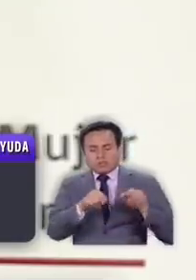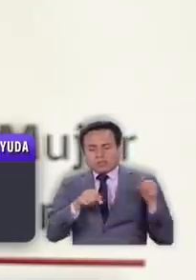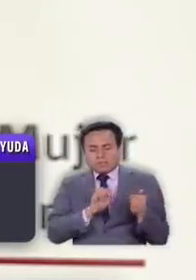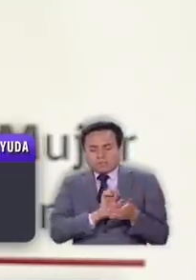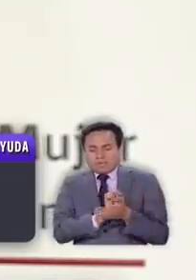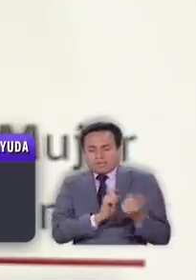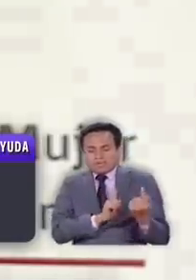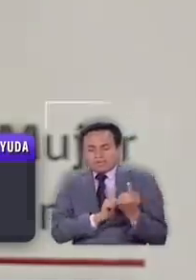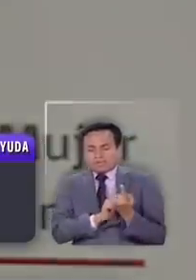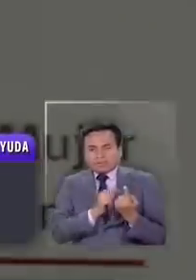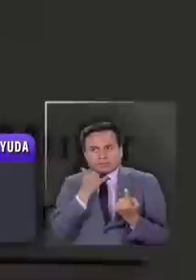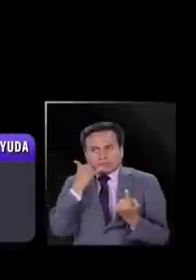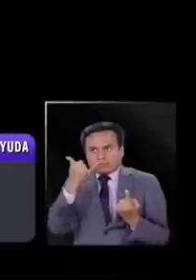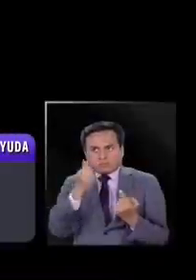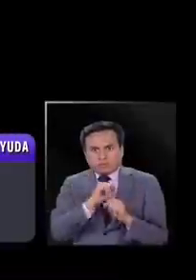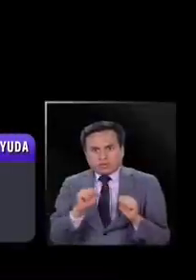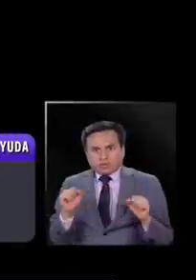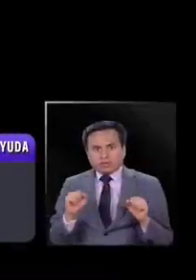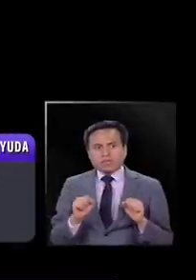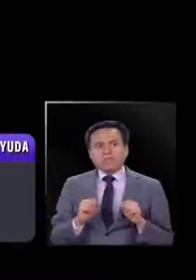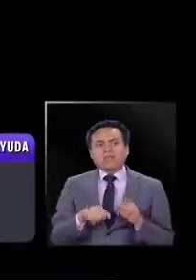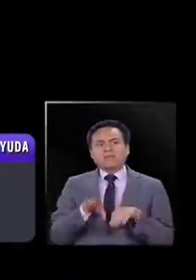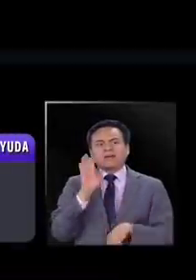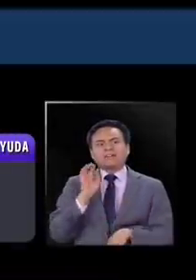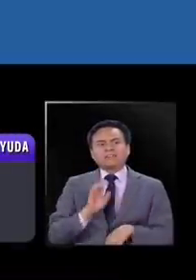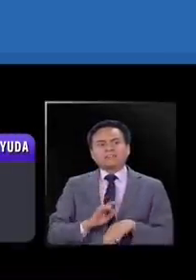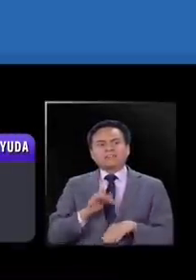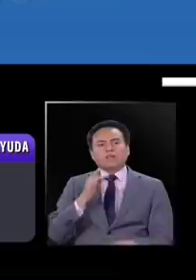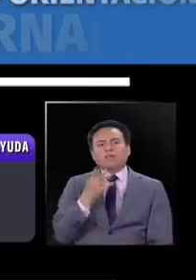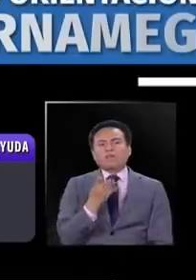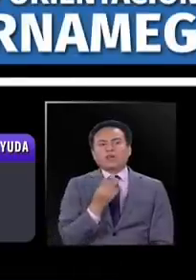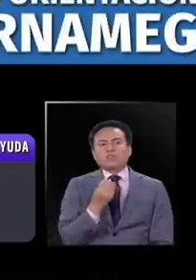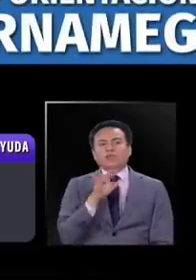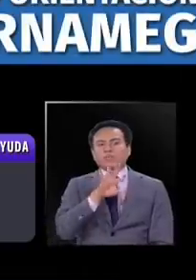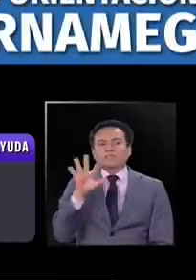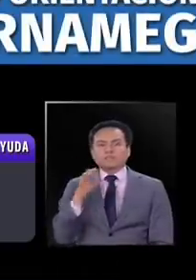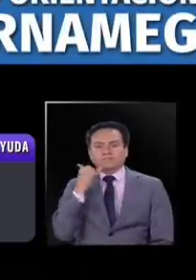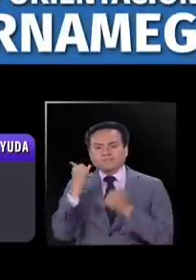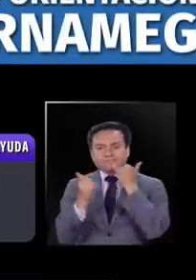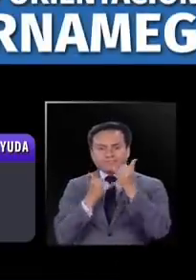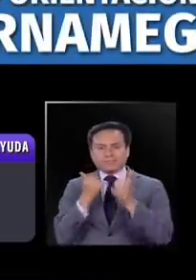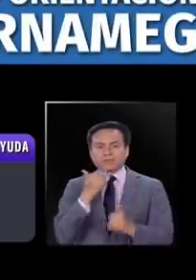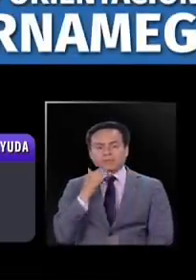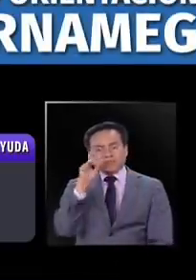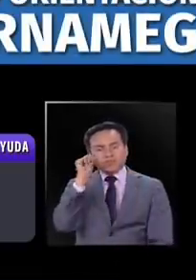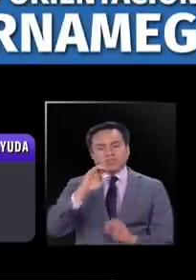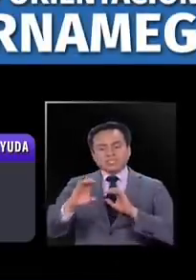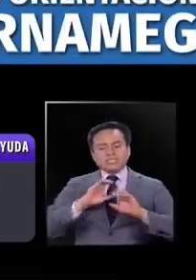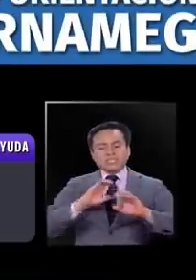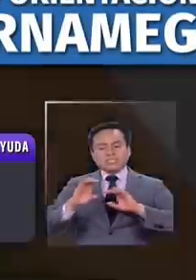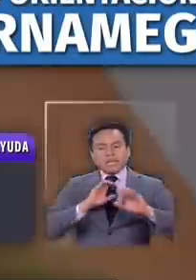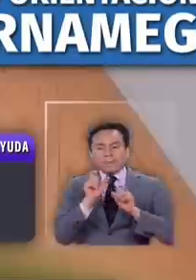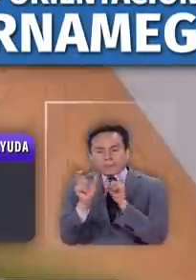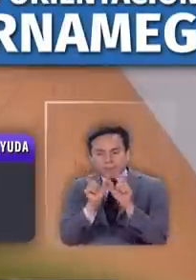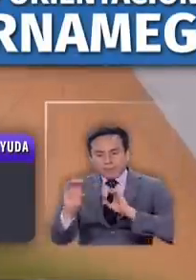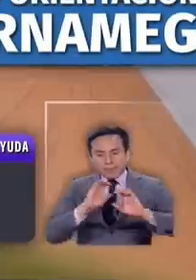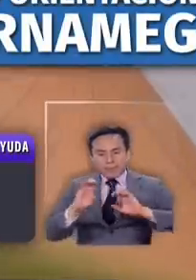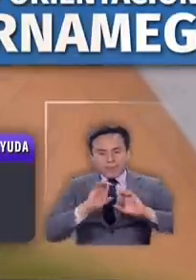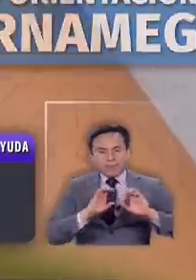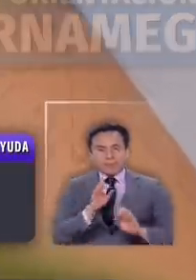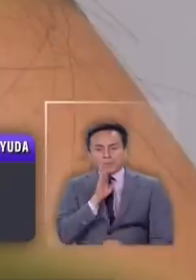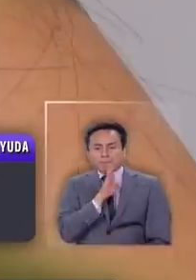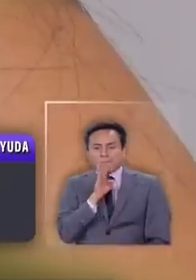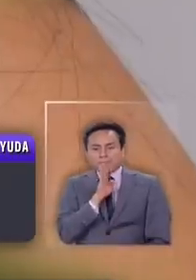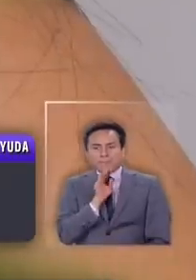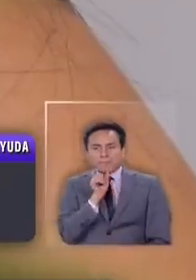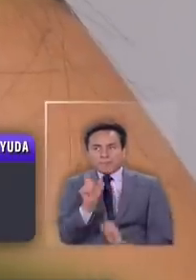pequeño y no pueda hacer la llamada. Aumento en atención del Fono 1455 y la creación de un chat para que las mujeres puedan comunicarse de manera